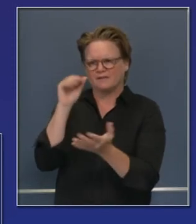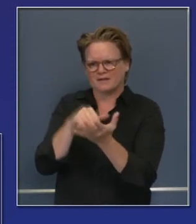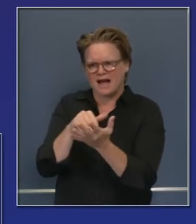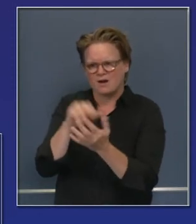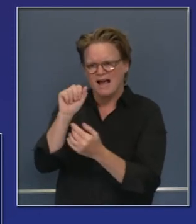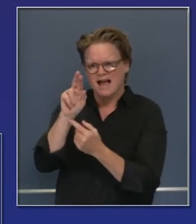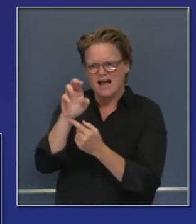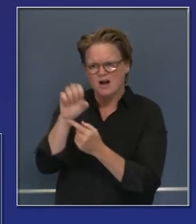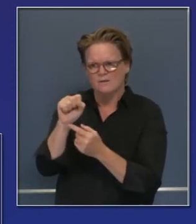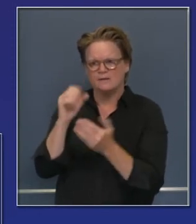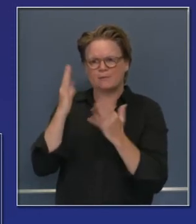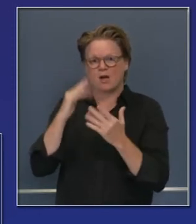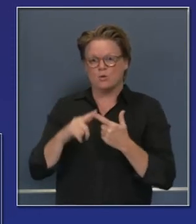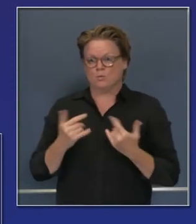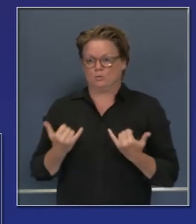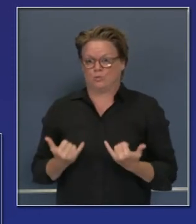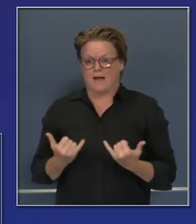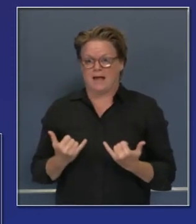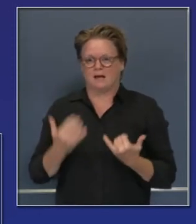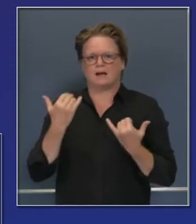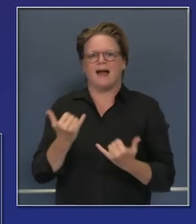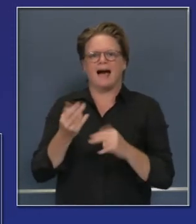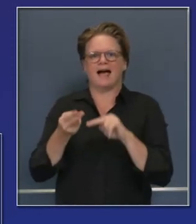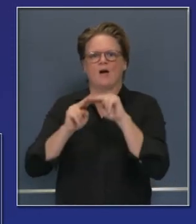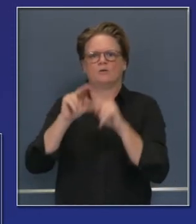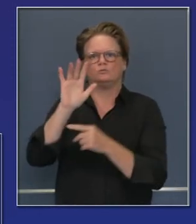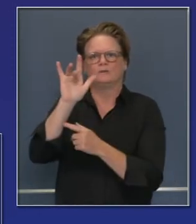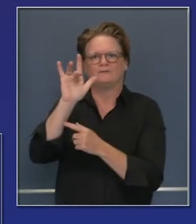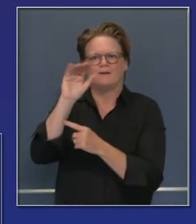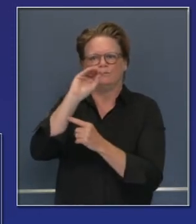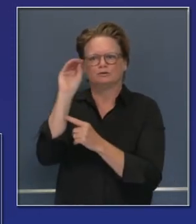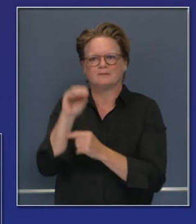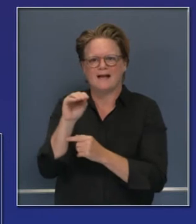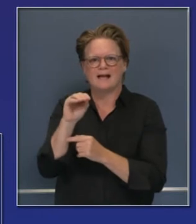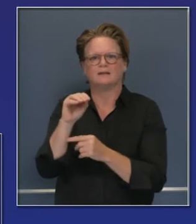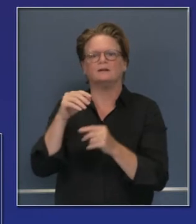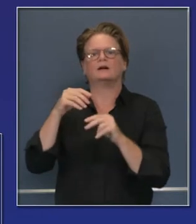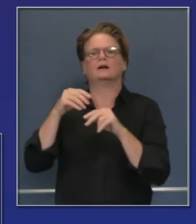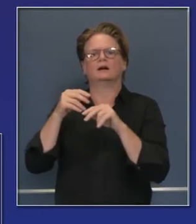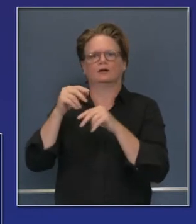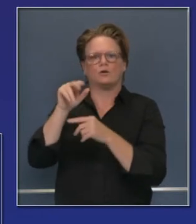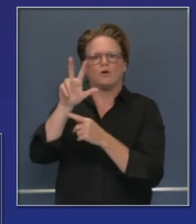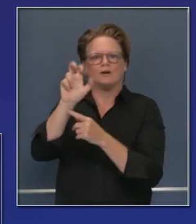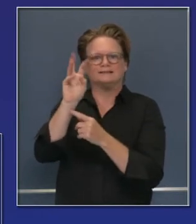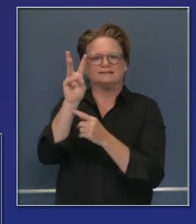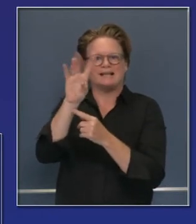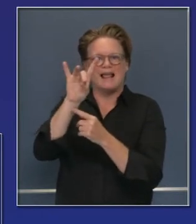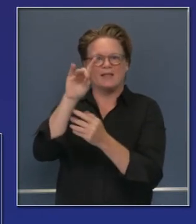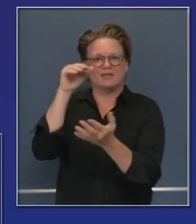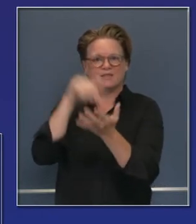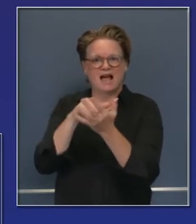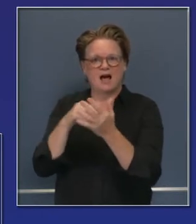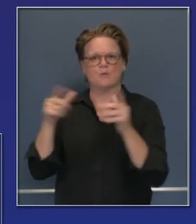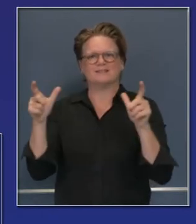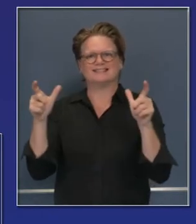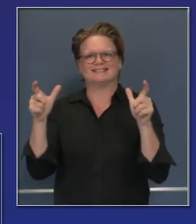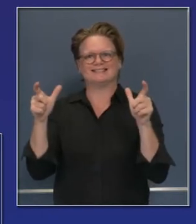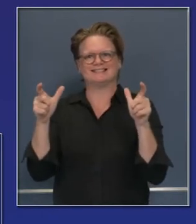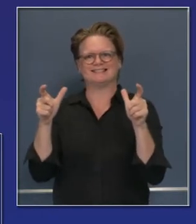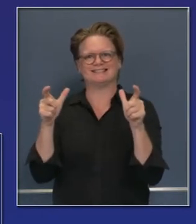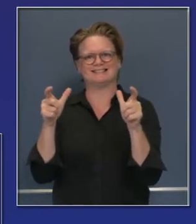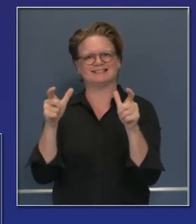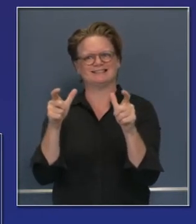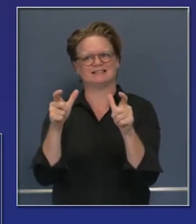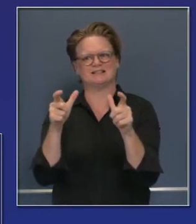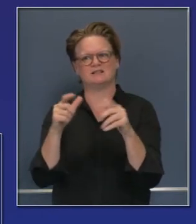más del doble, 25%, y los acres quemados cerca del número anterior en 365,000